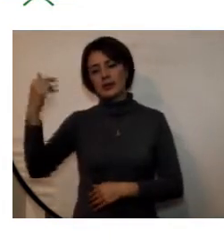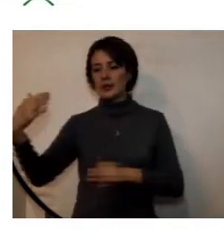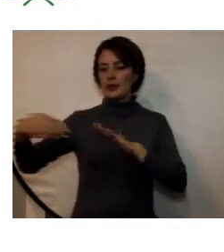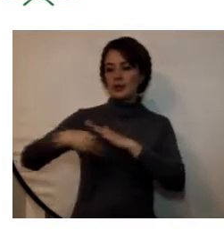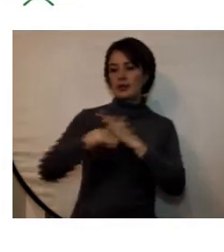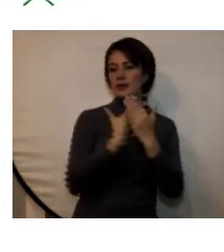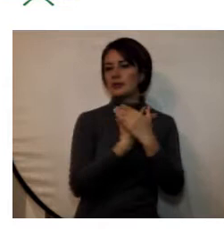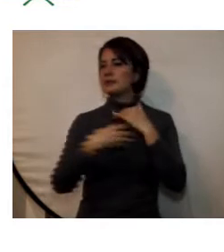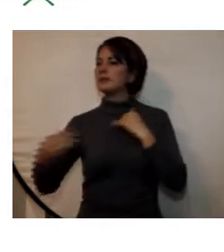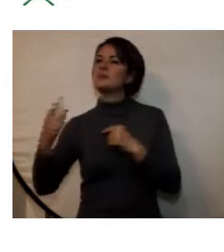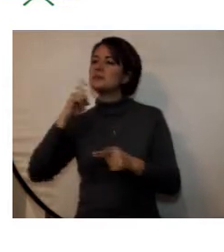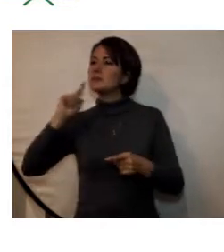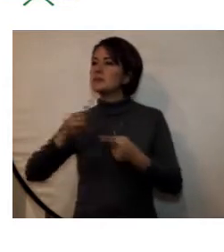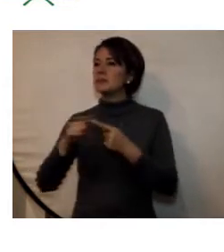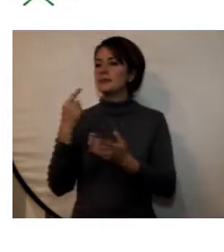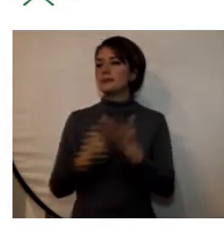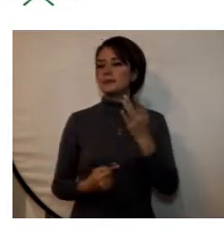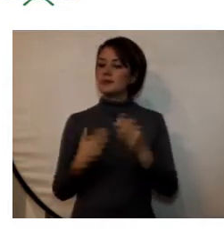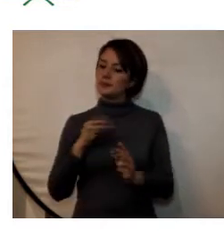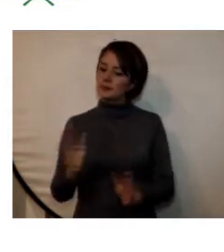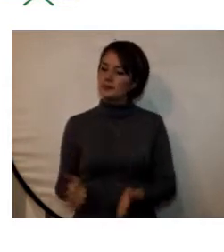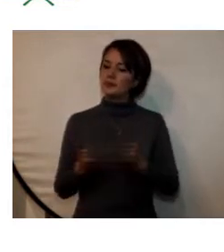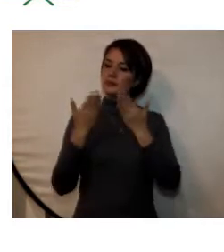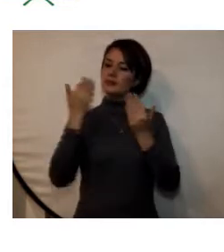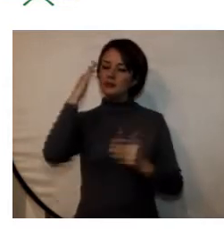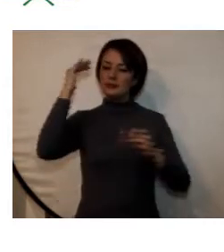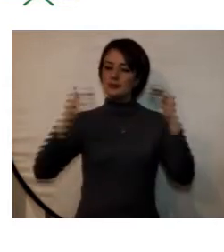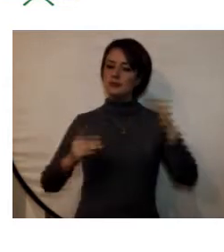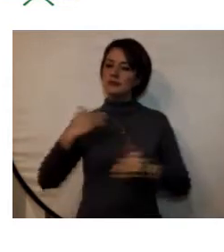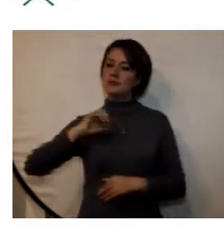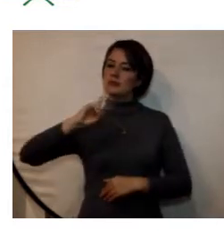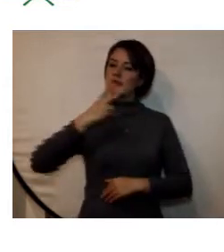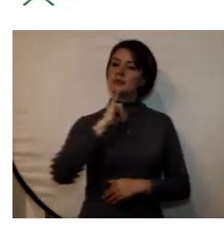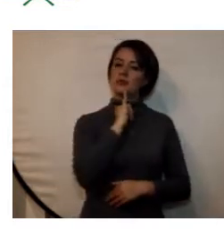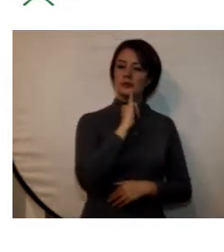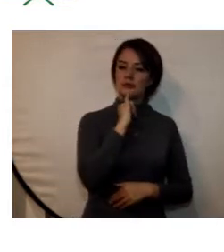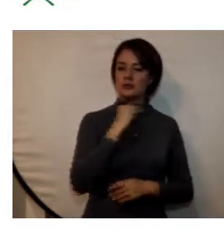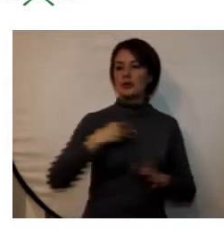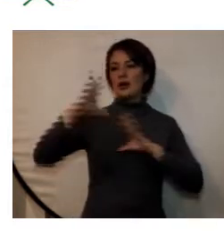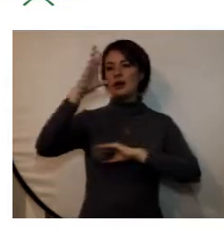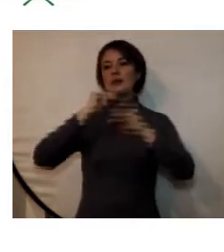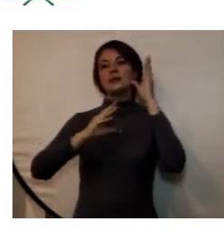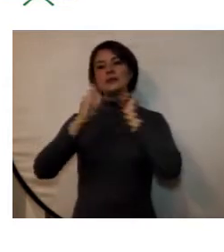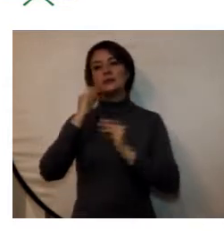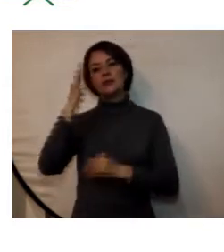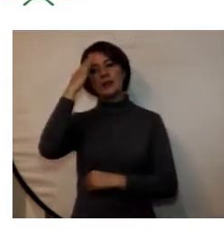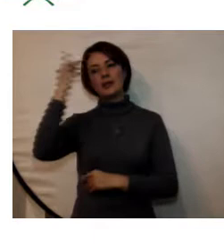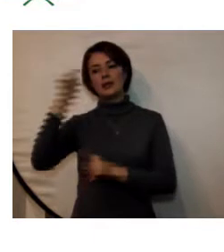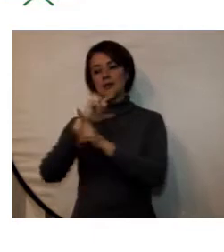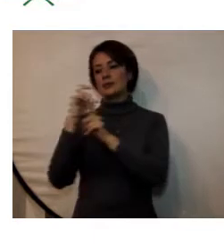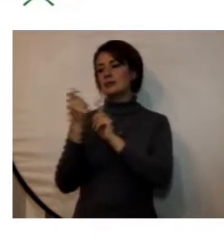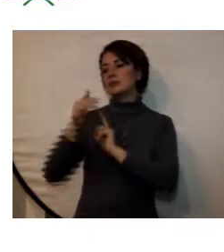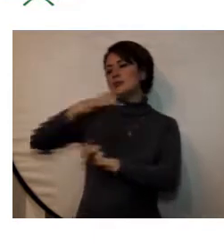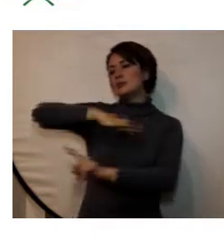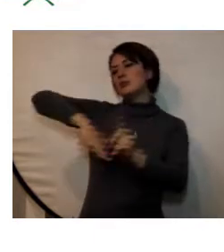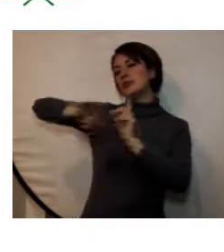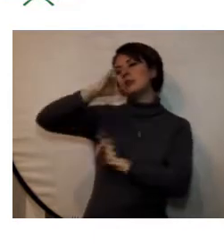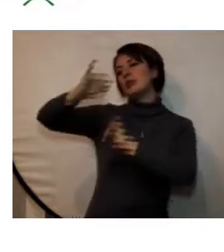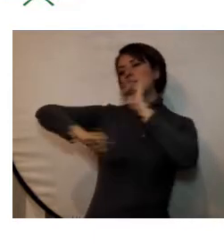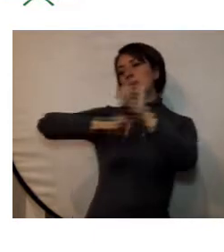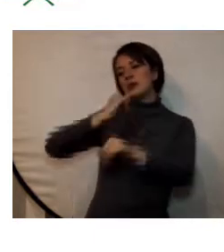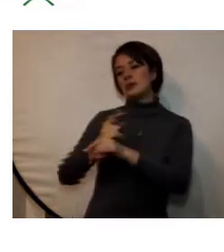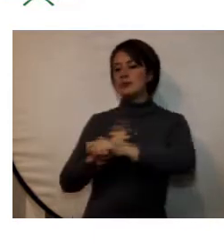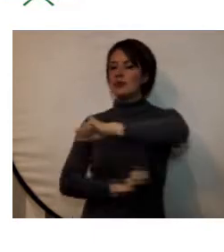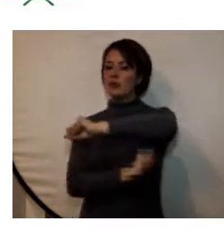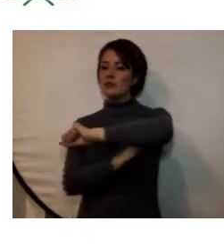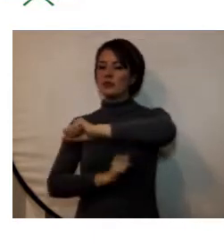salida que tienen como objetivo mejorar competencias en el manejo de una lengua extranjera adquirir experiencia académica y cultural en contextos internacionales